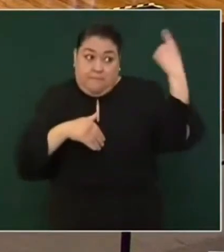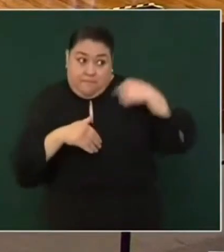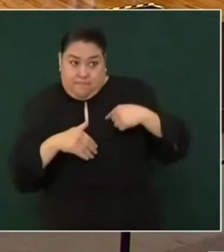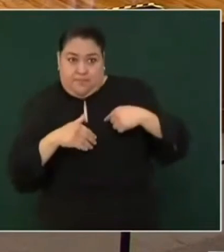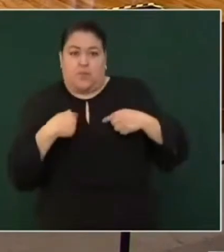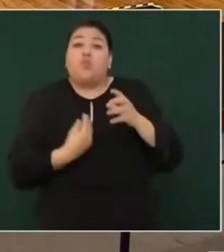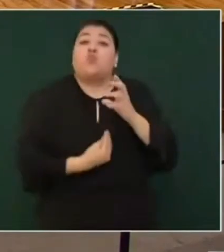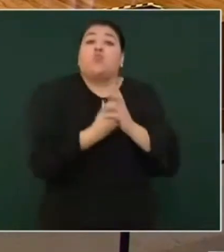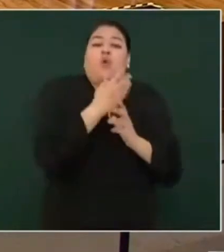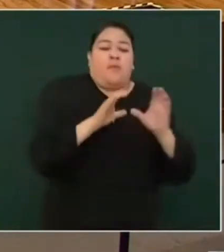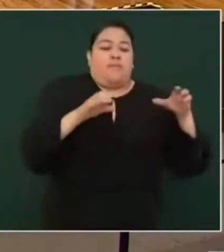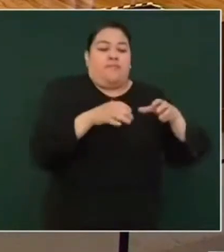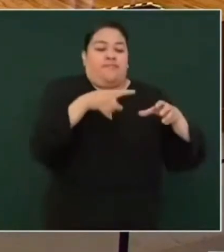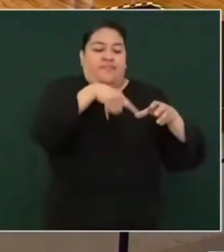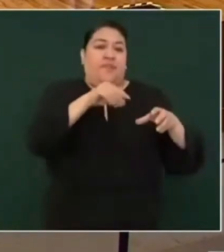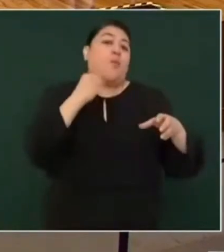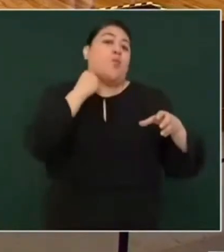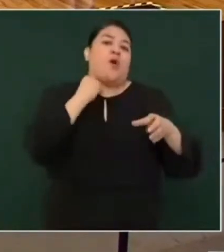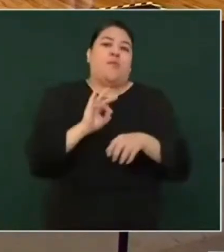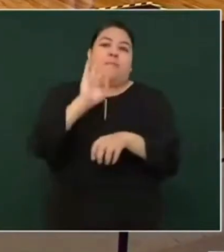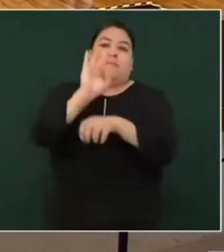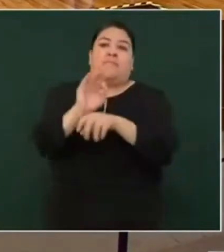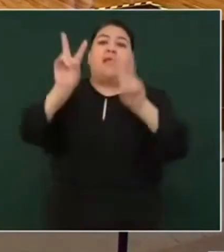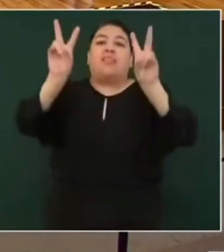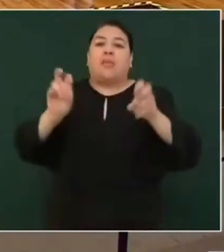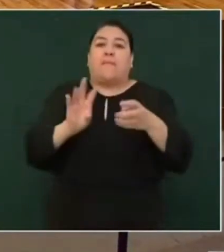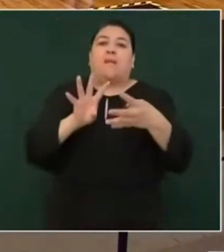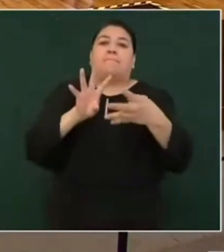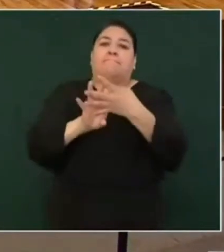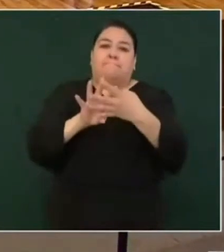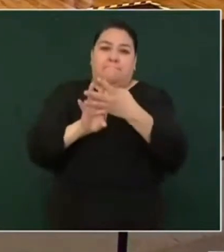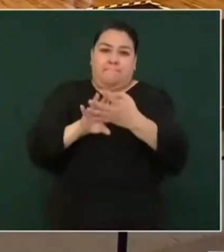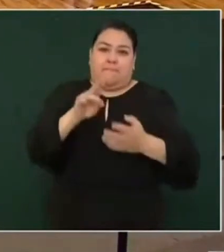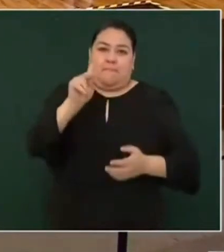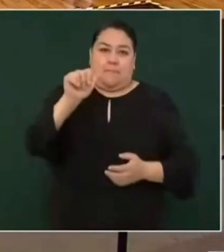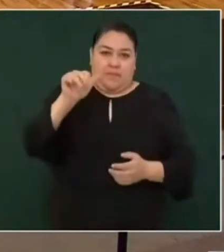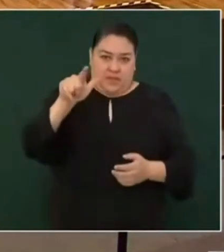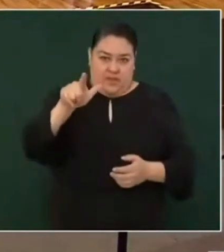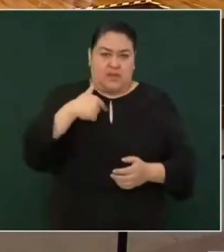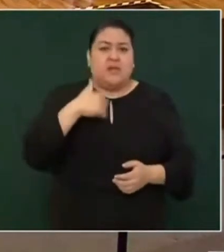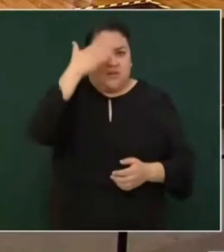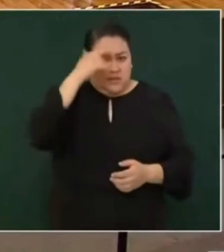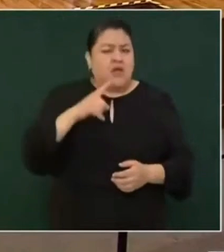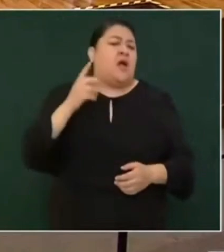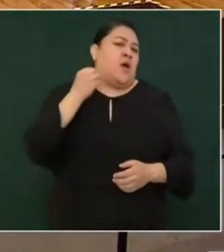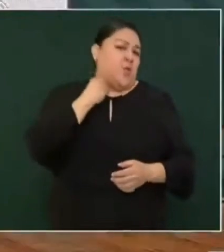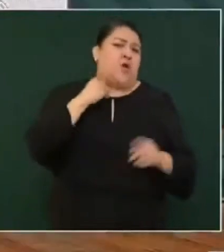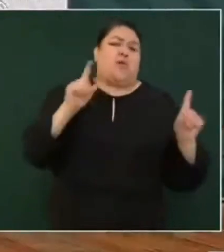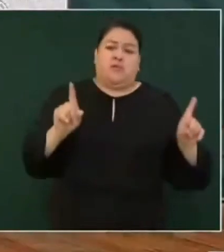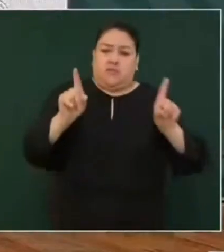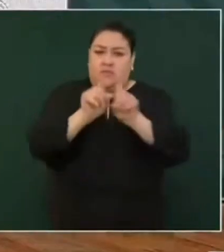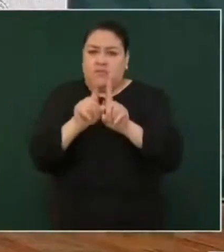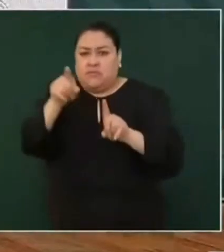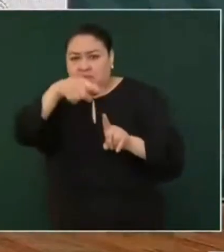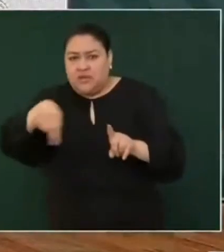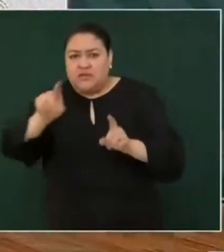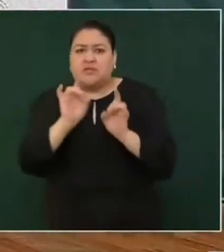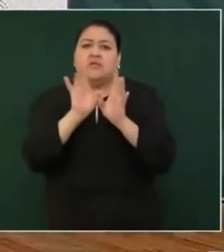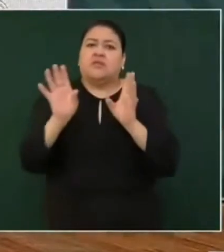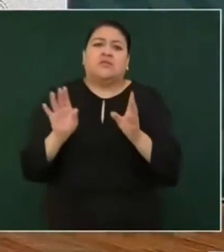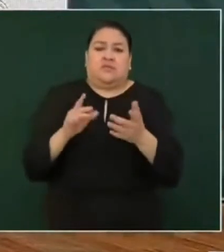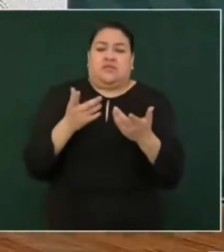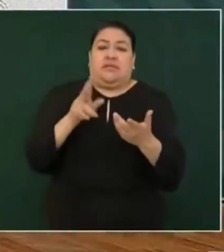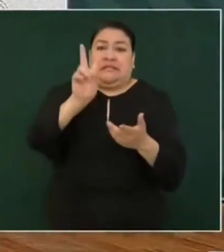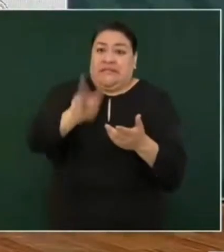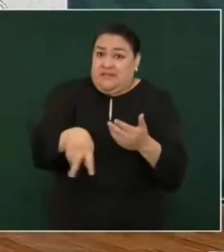puedo decirles que se ha apoyado a nuestros con nacionales que están en procesos penales por delitos